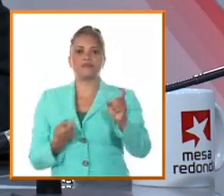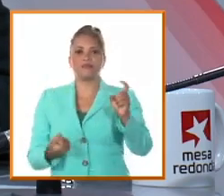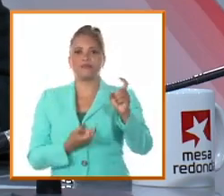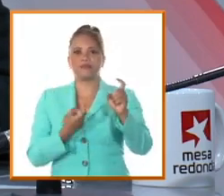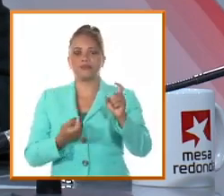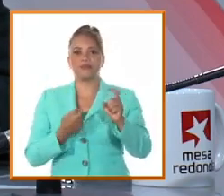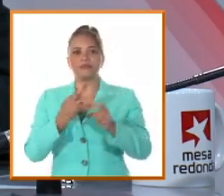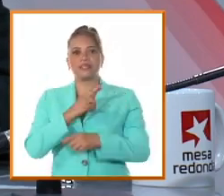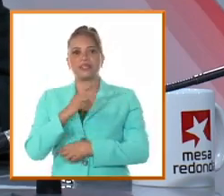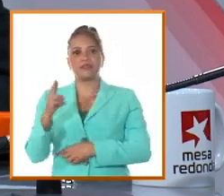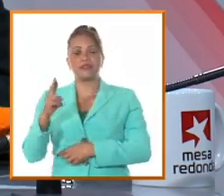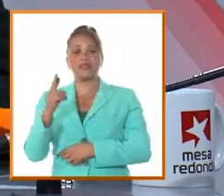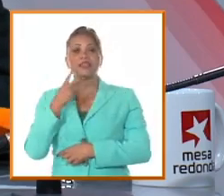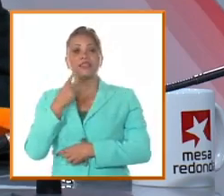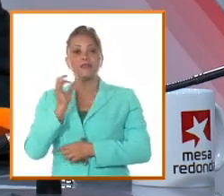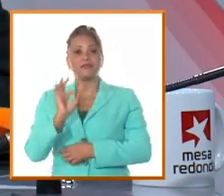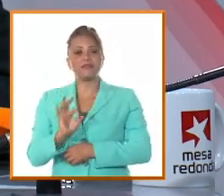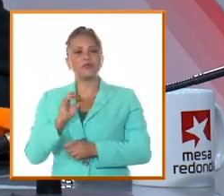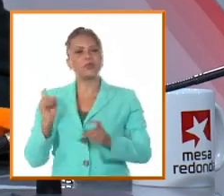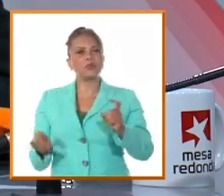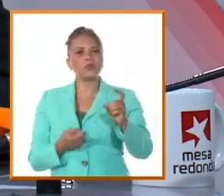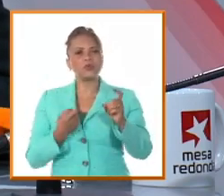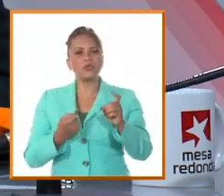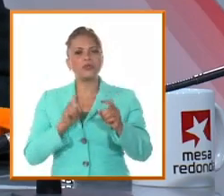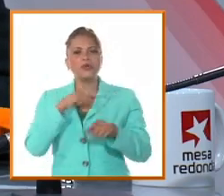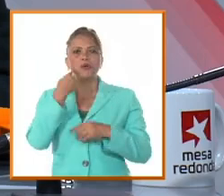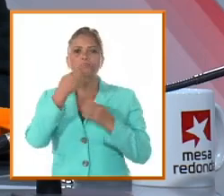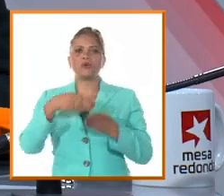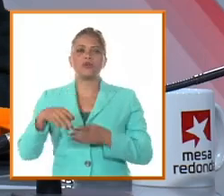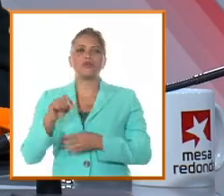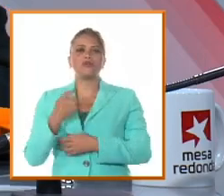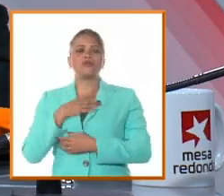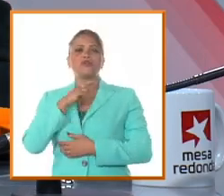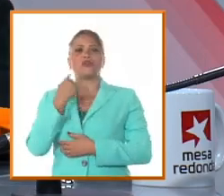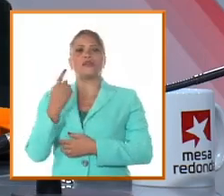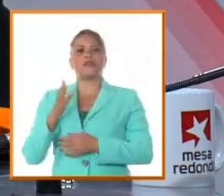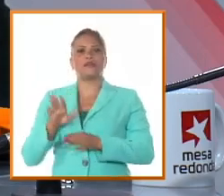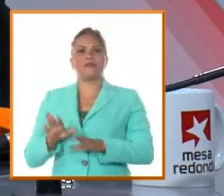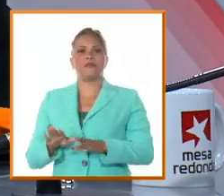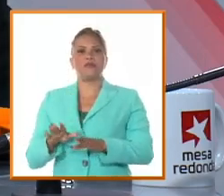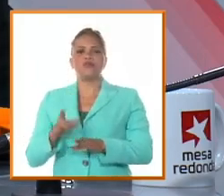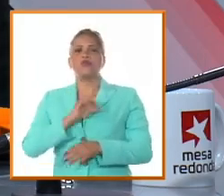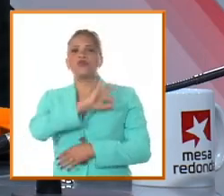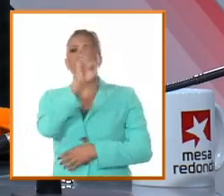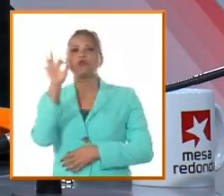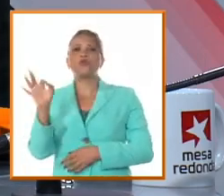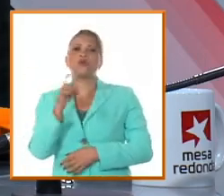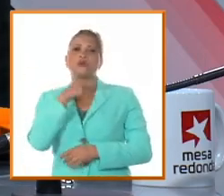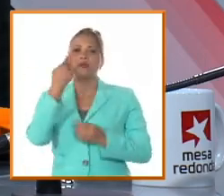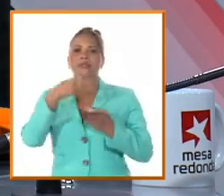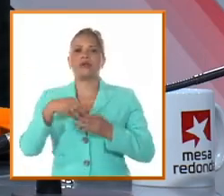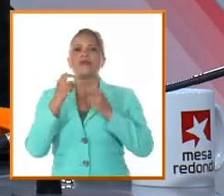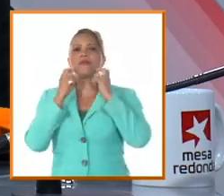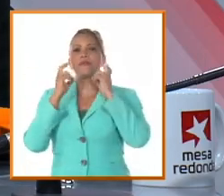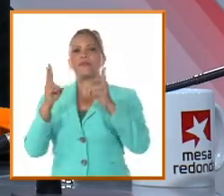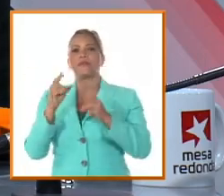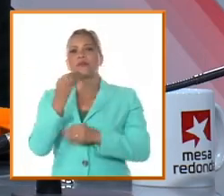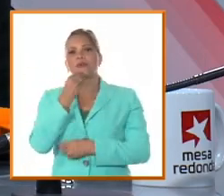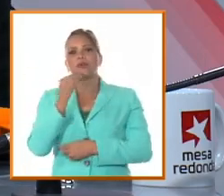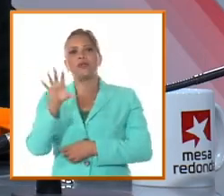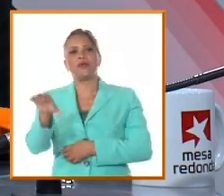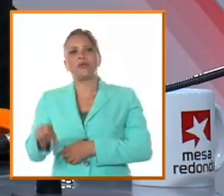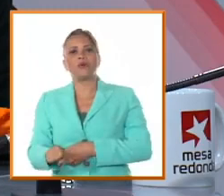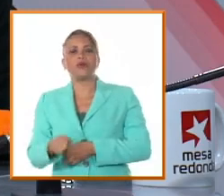rebelde fiera del desierto, solo muriendo se rindió cautivo y no lograron derrotarlo vivo, solo pudieron